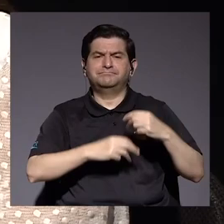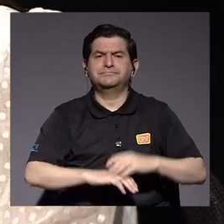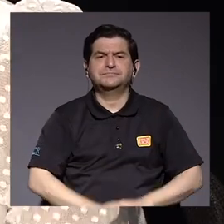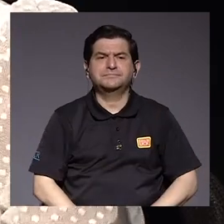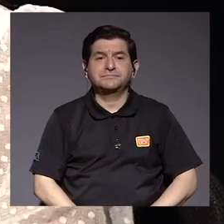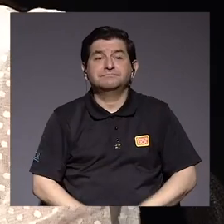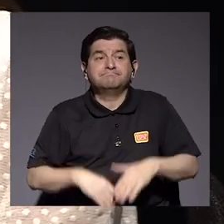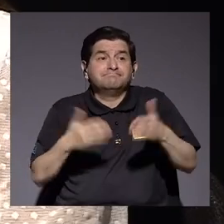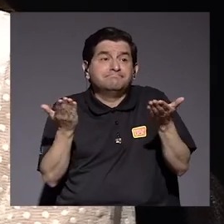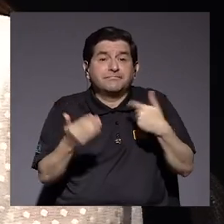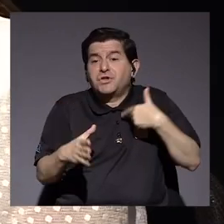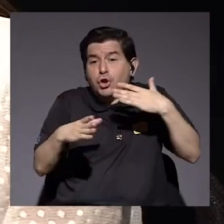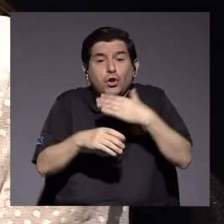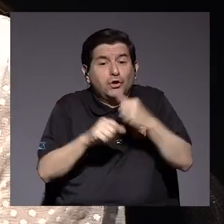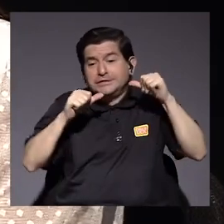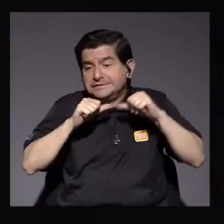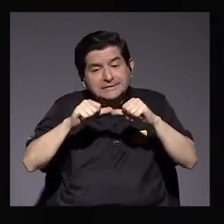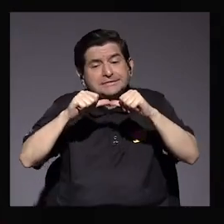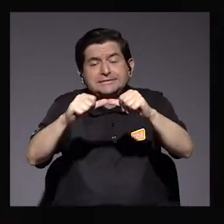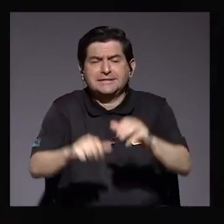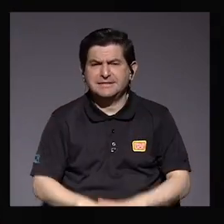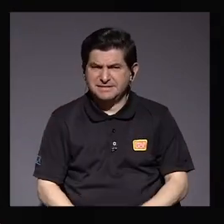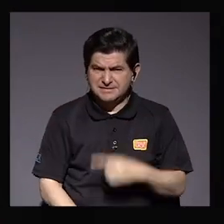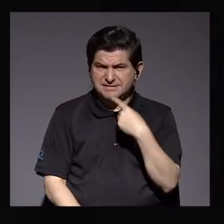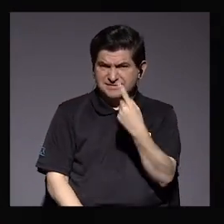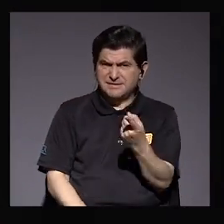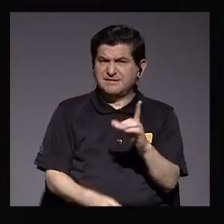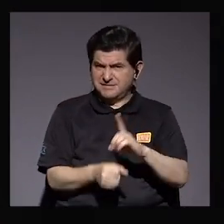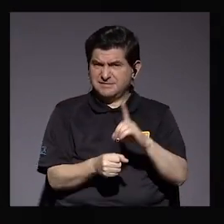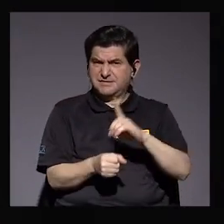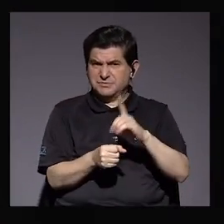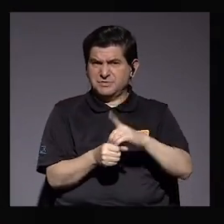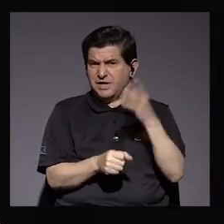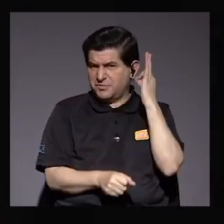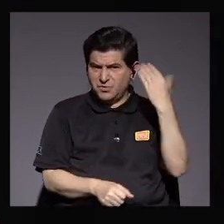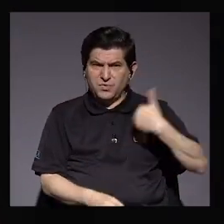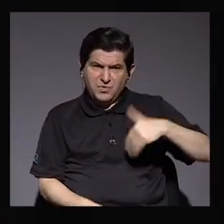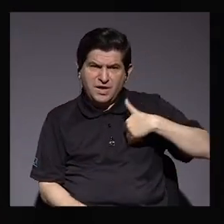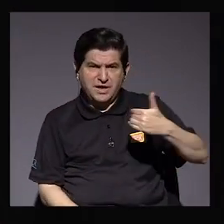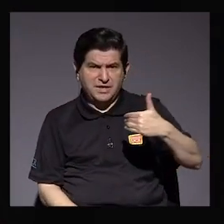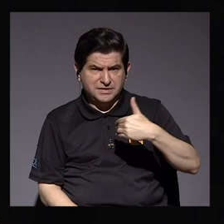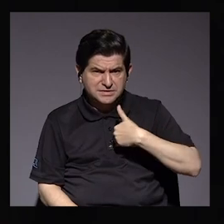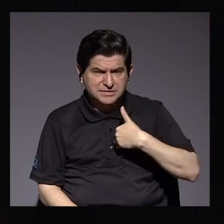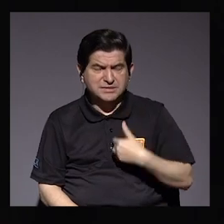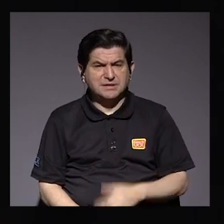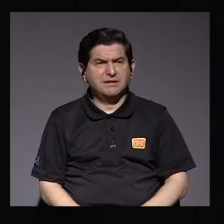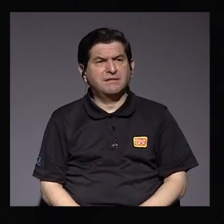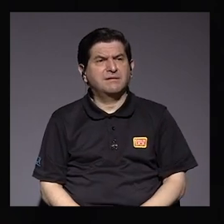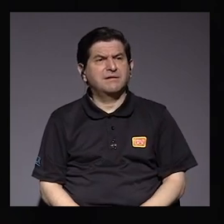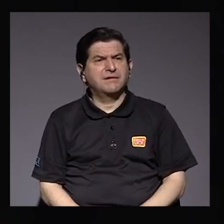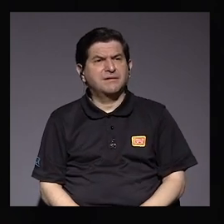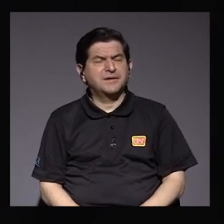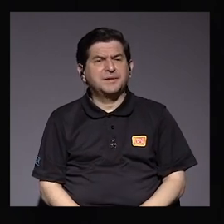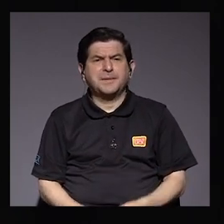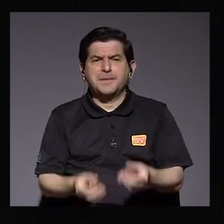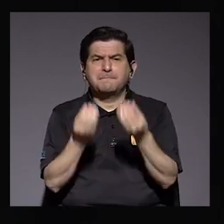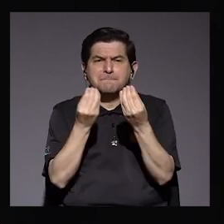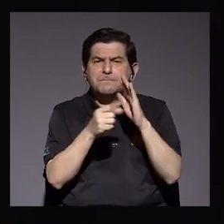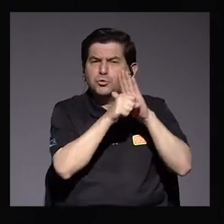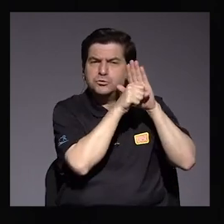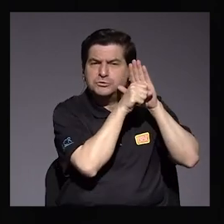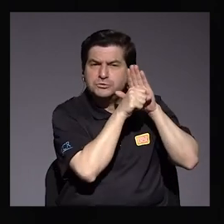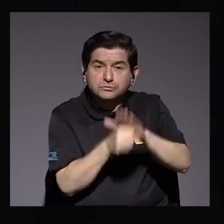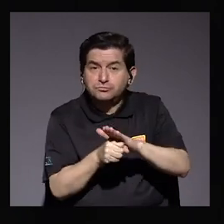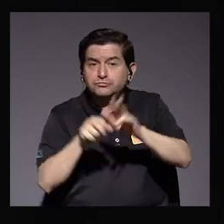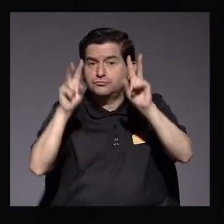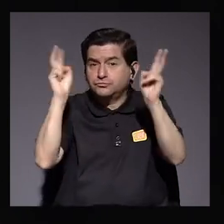dice lo que dice y sigamos adelante. Se habla mucho de que los diputados y las diputadas reciben mucha presión